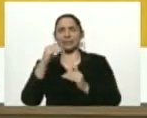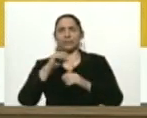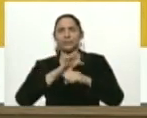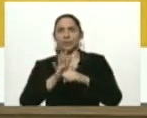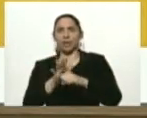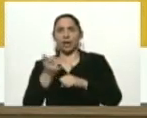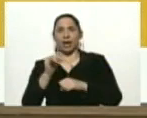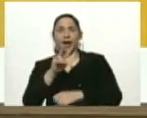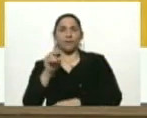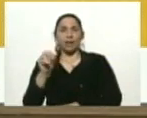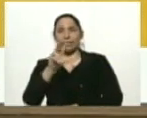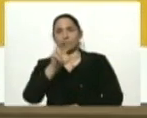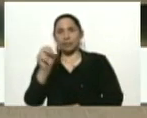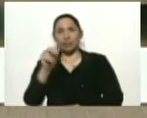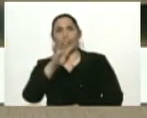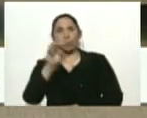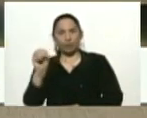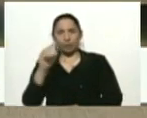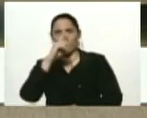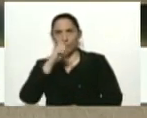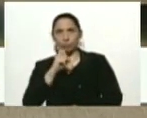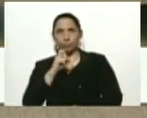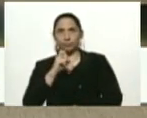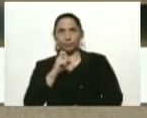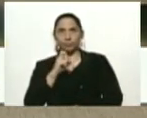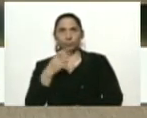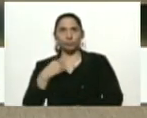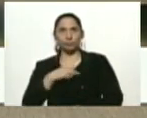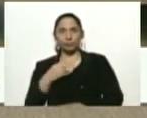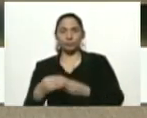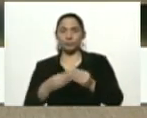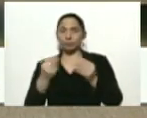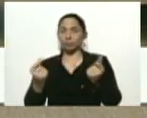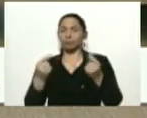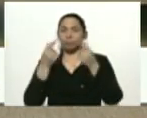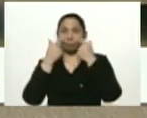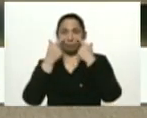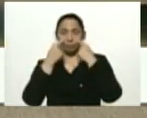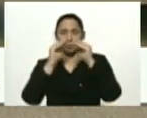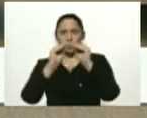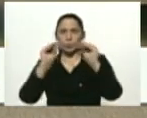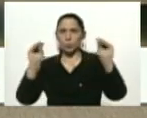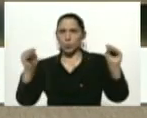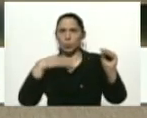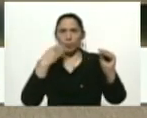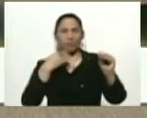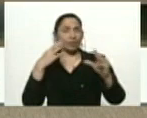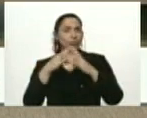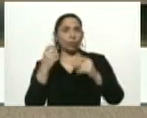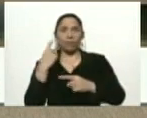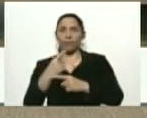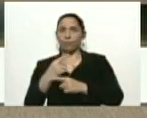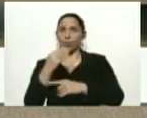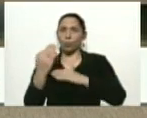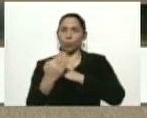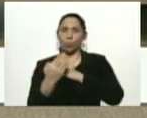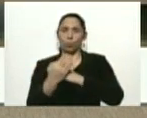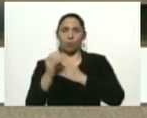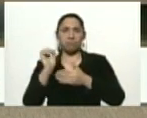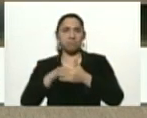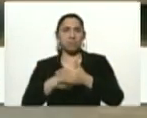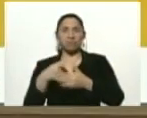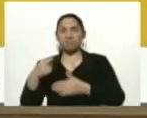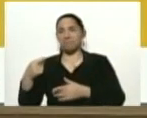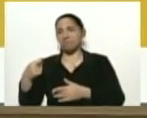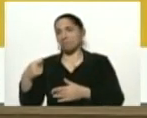entre los 20, los 30 y los 40 años. Hemos hecho alertas a la juventud. Todos tenemos que cuidarnos, sin ningún tipo de